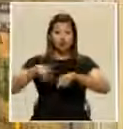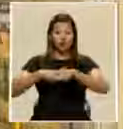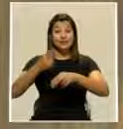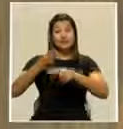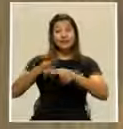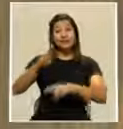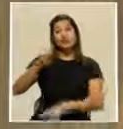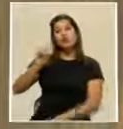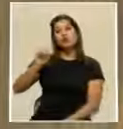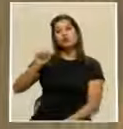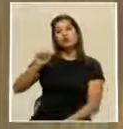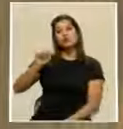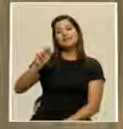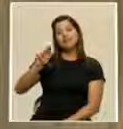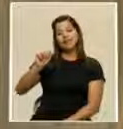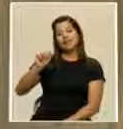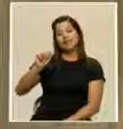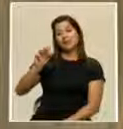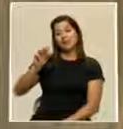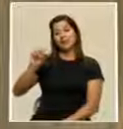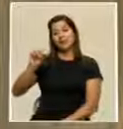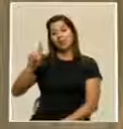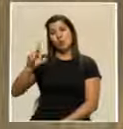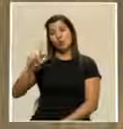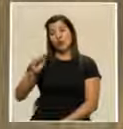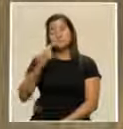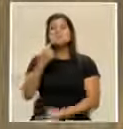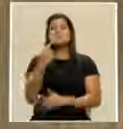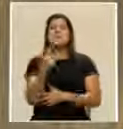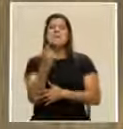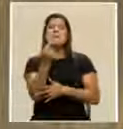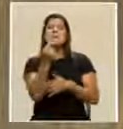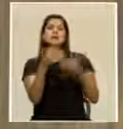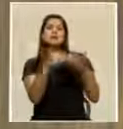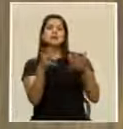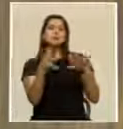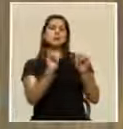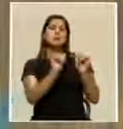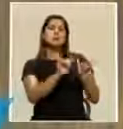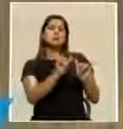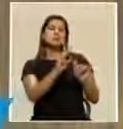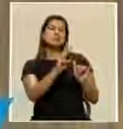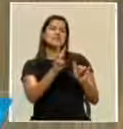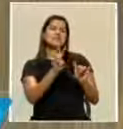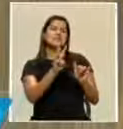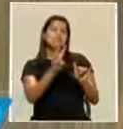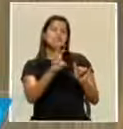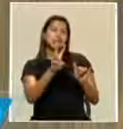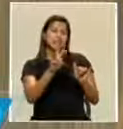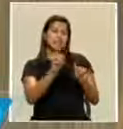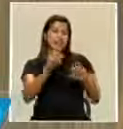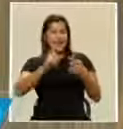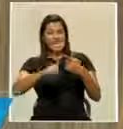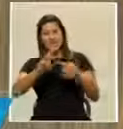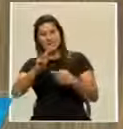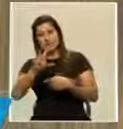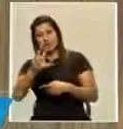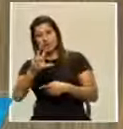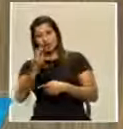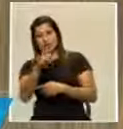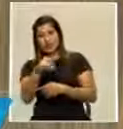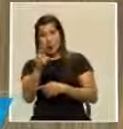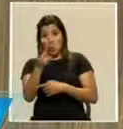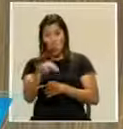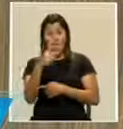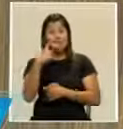Roxana Morales, manifestó que es posible que la moneda se mantenga entre los 620 y 630 colones para cerrar el año. Y